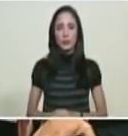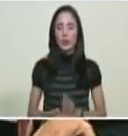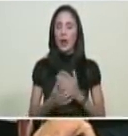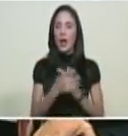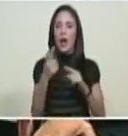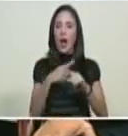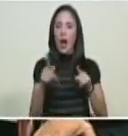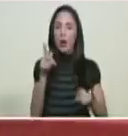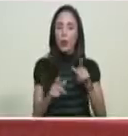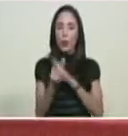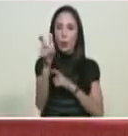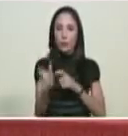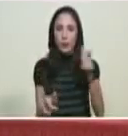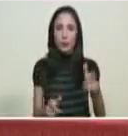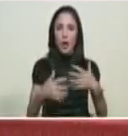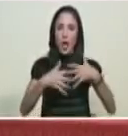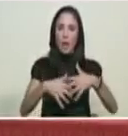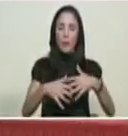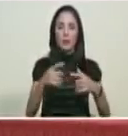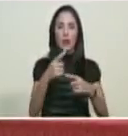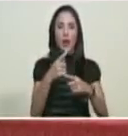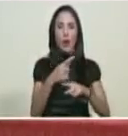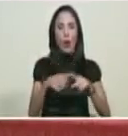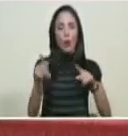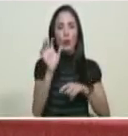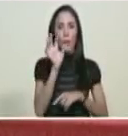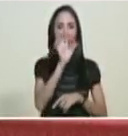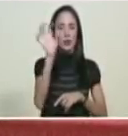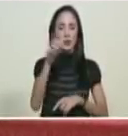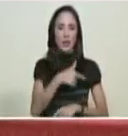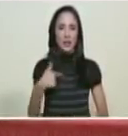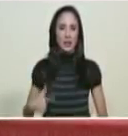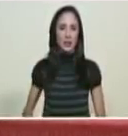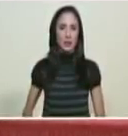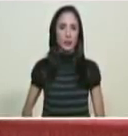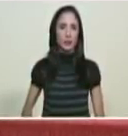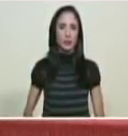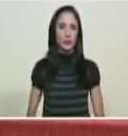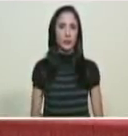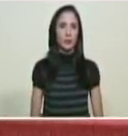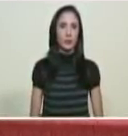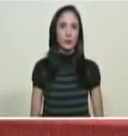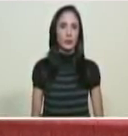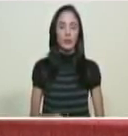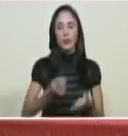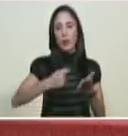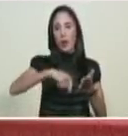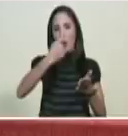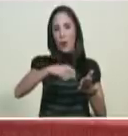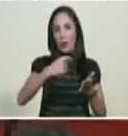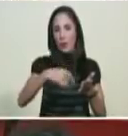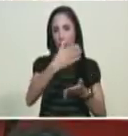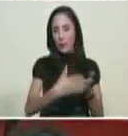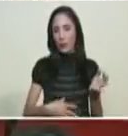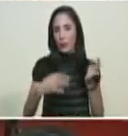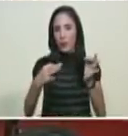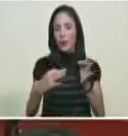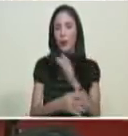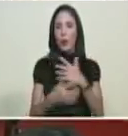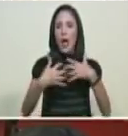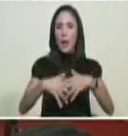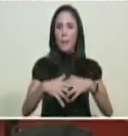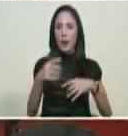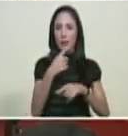empresarios nacionales y de la República Popular China. firman por la empresa Well Service